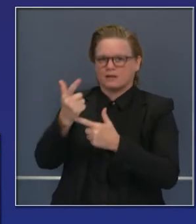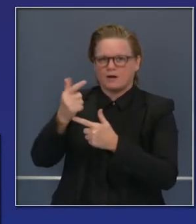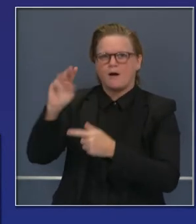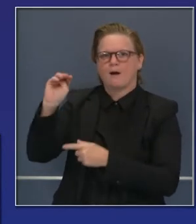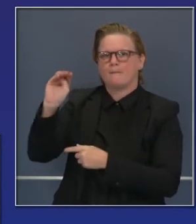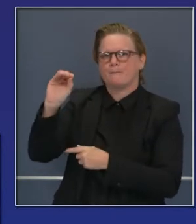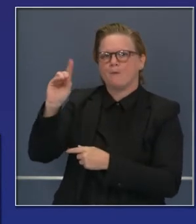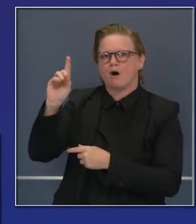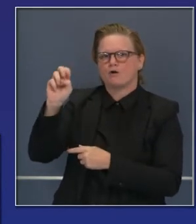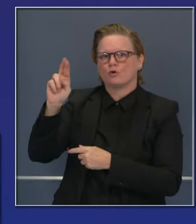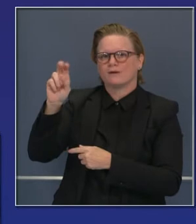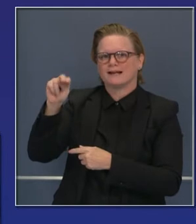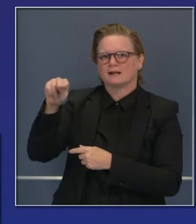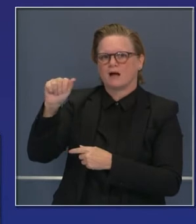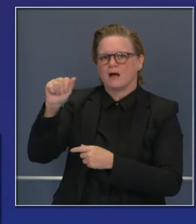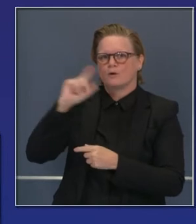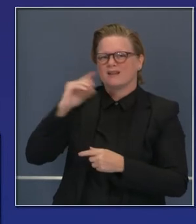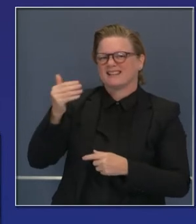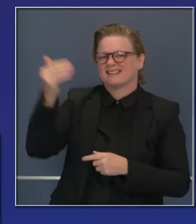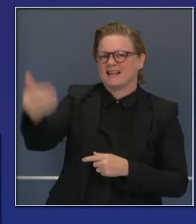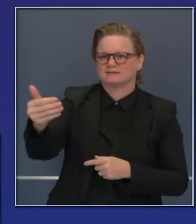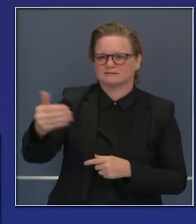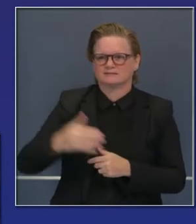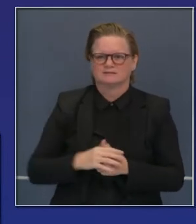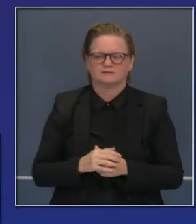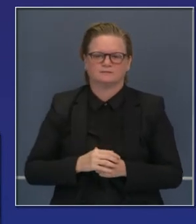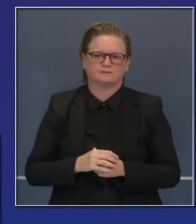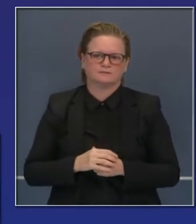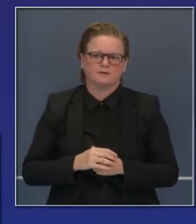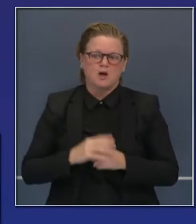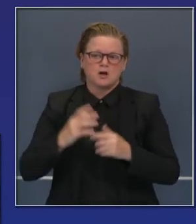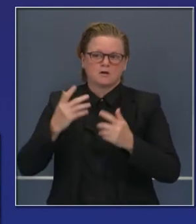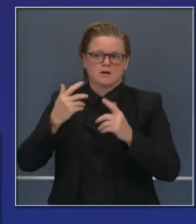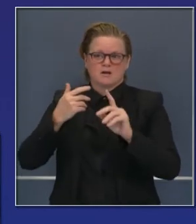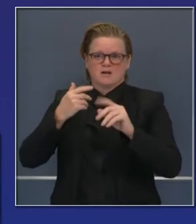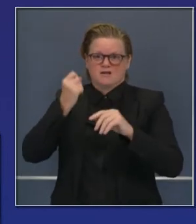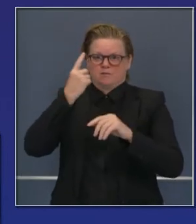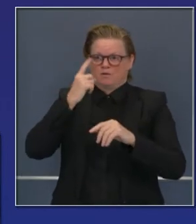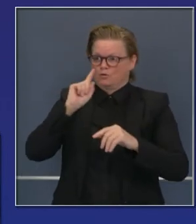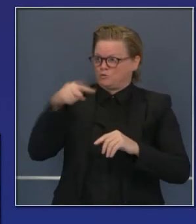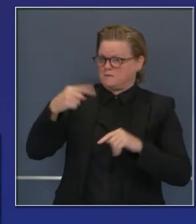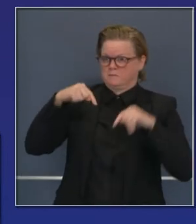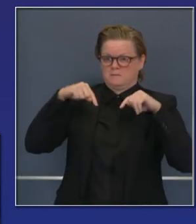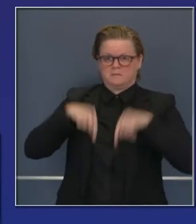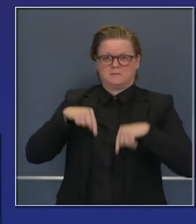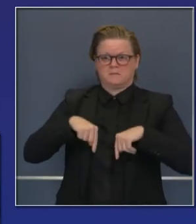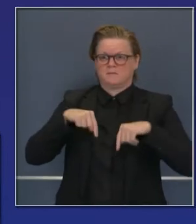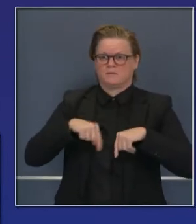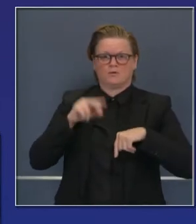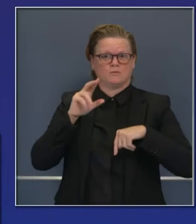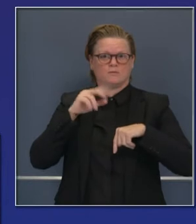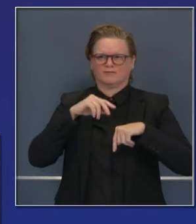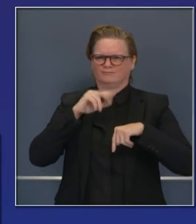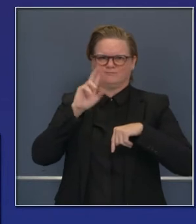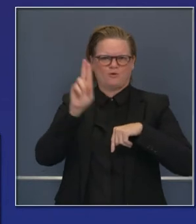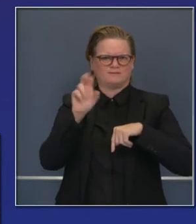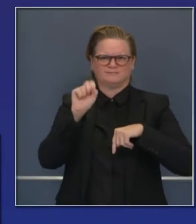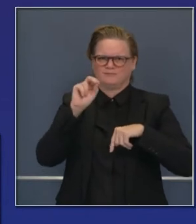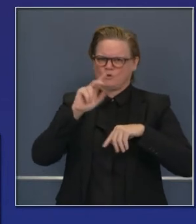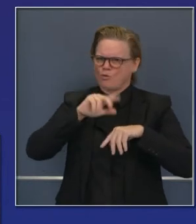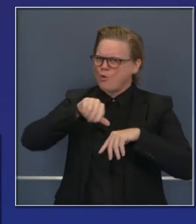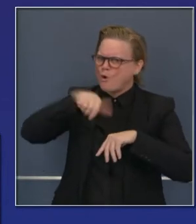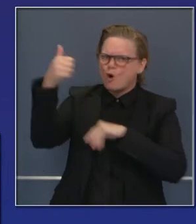miles de otros que están trabajando por todo el mundo, incluyendo docenas que están en pruebas